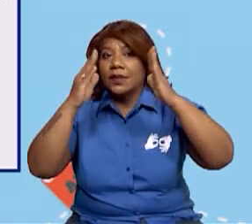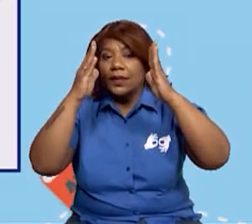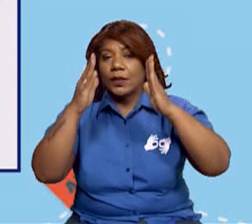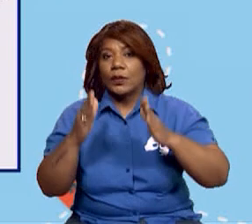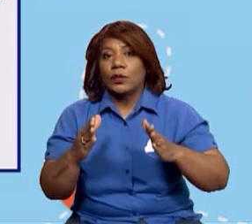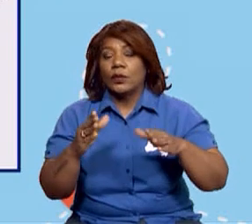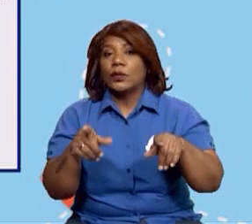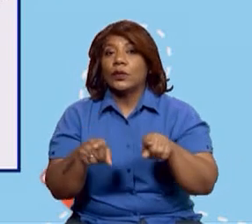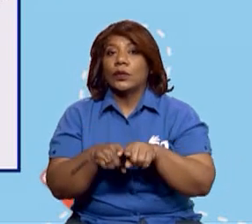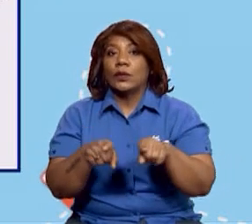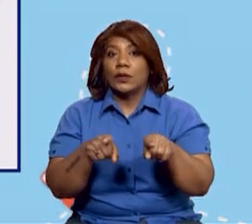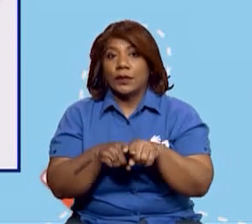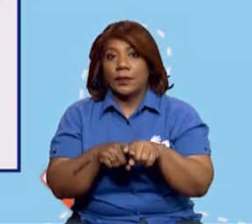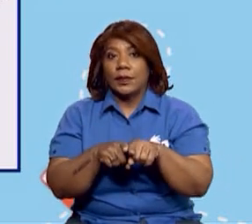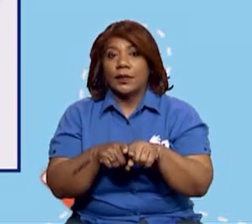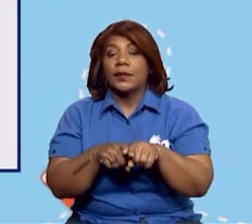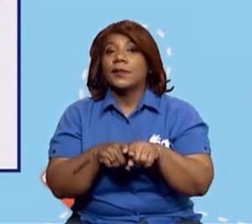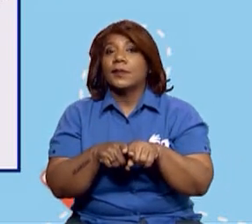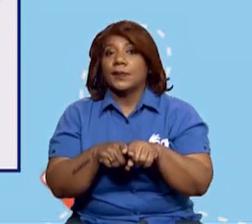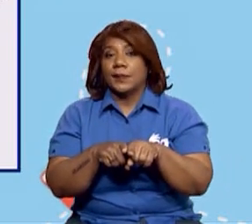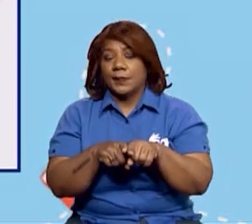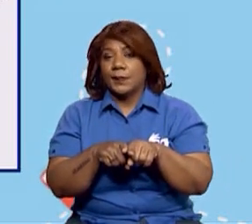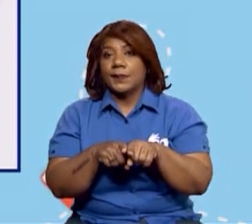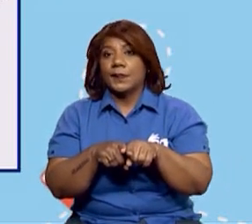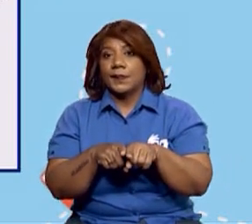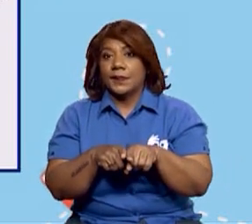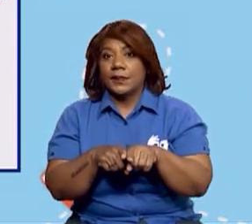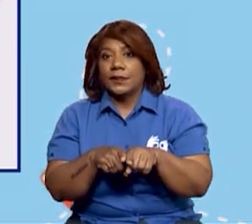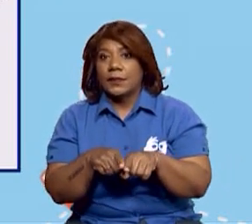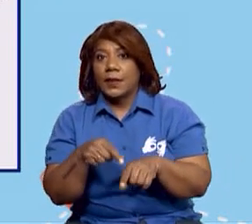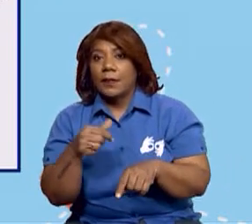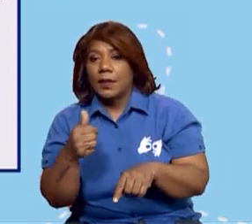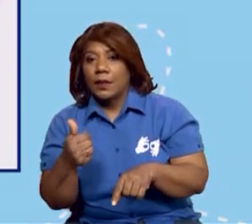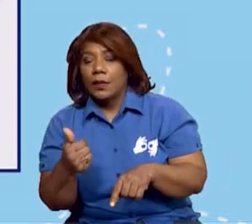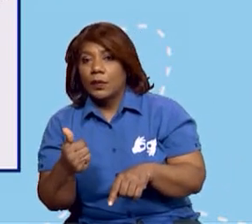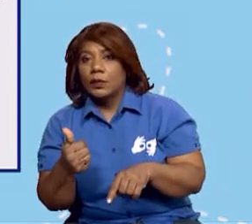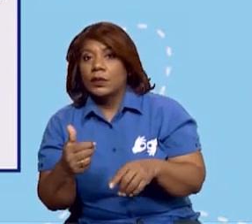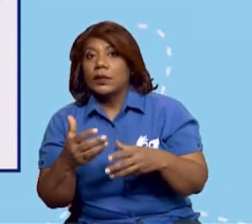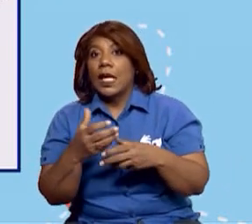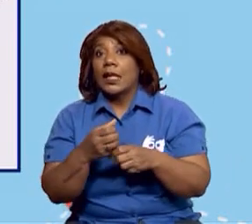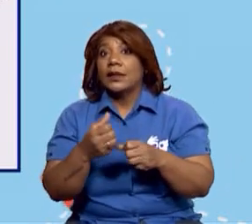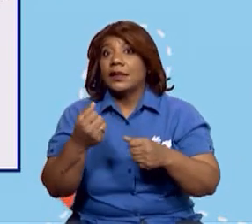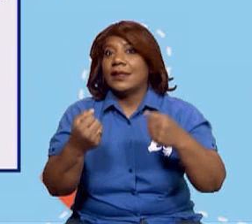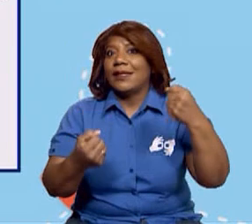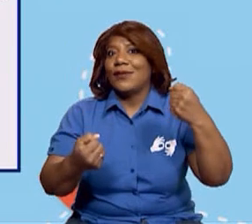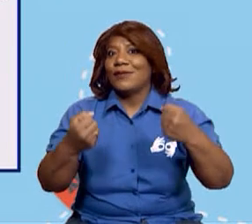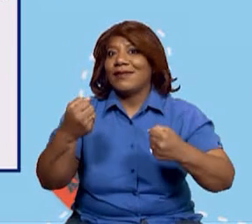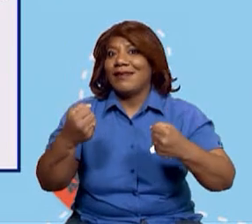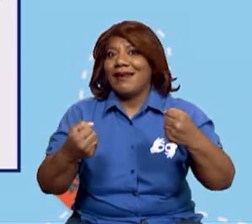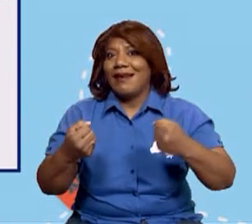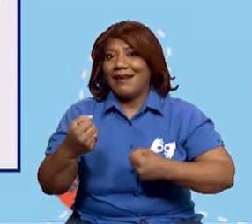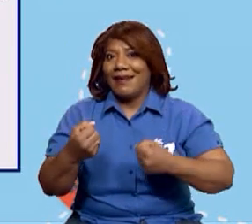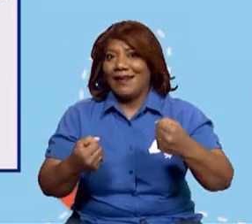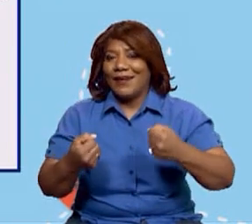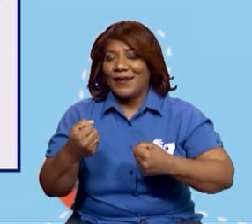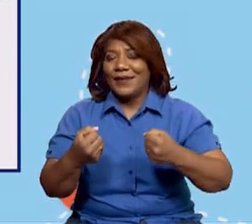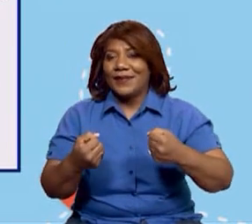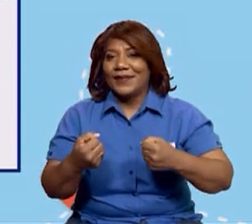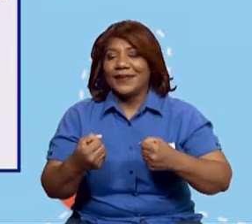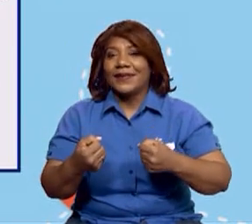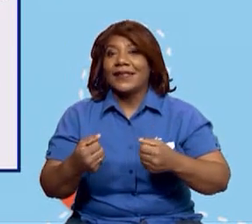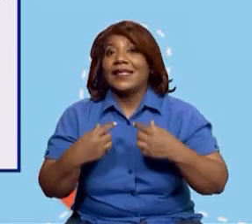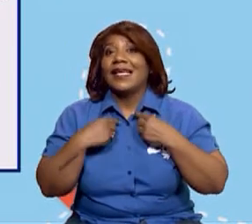También tenemos aquí la industria que se encarga de hacer los autos. Tenemos la